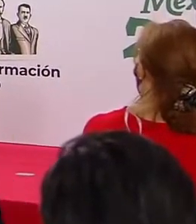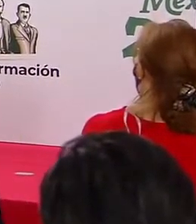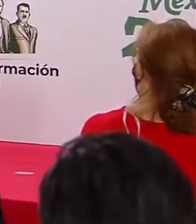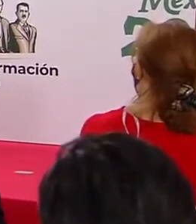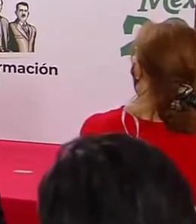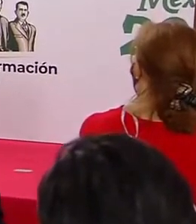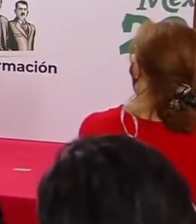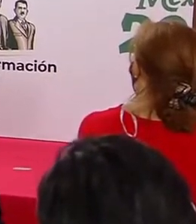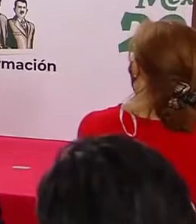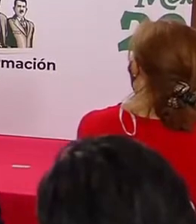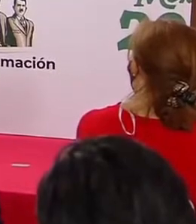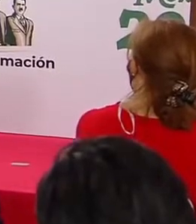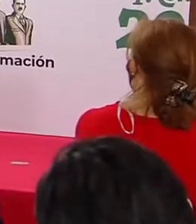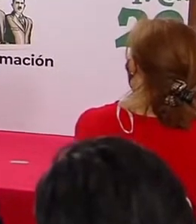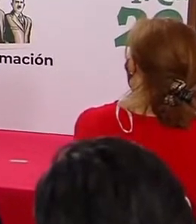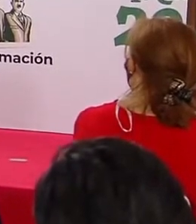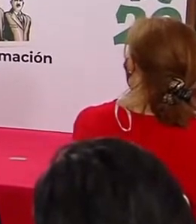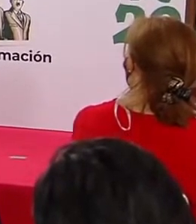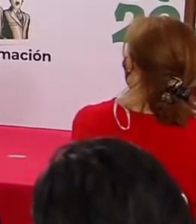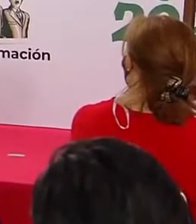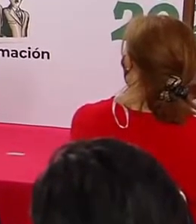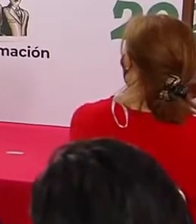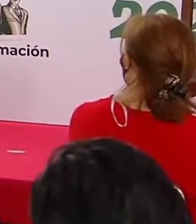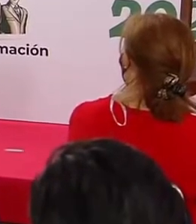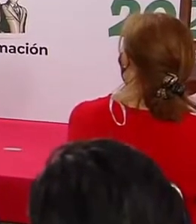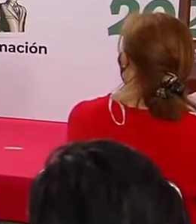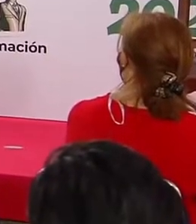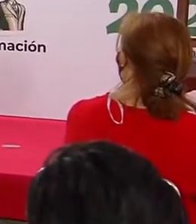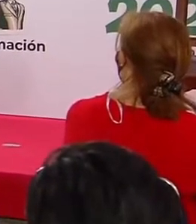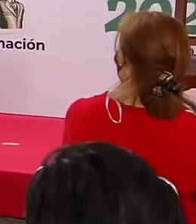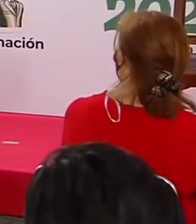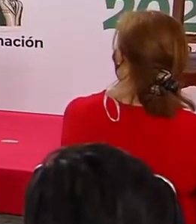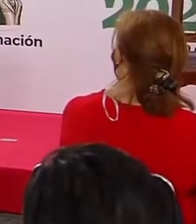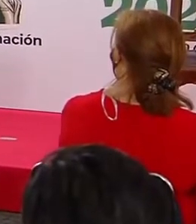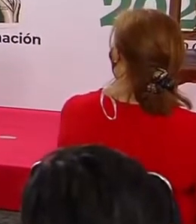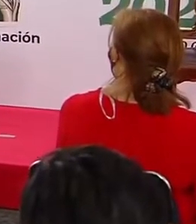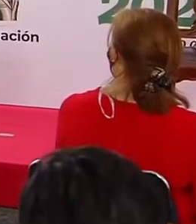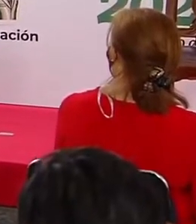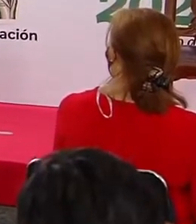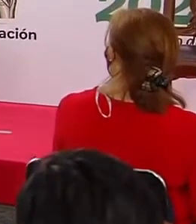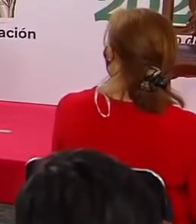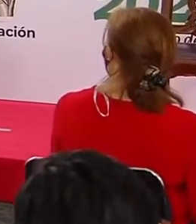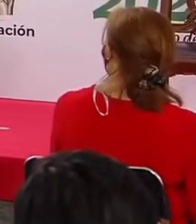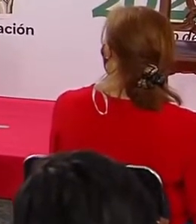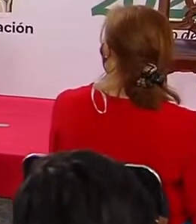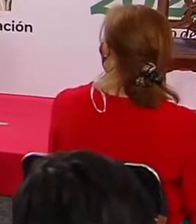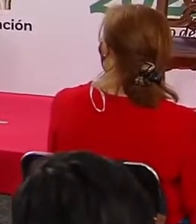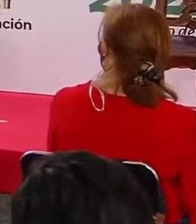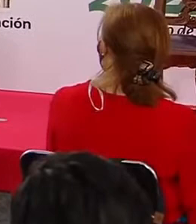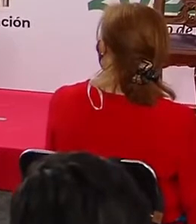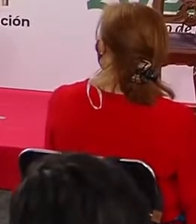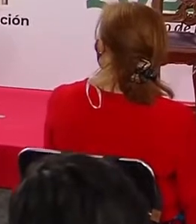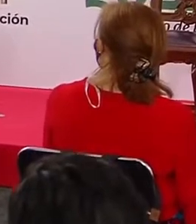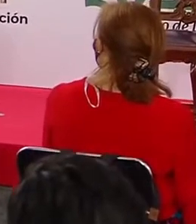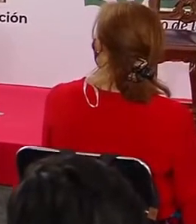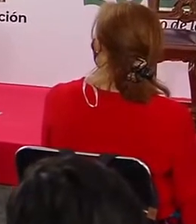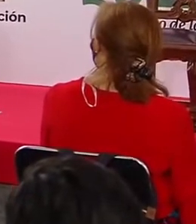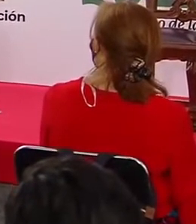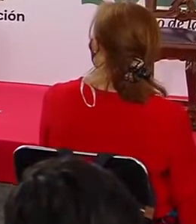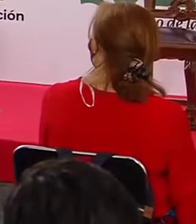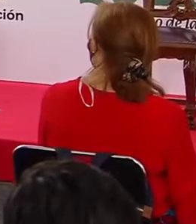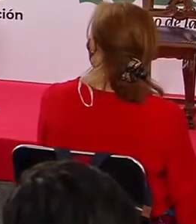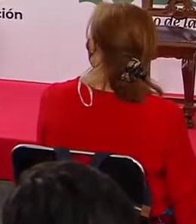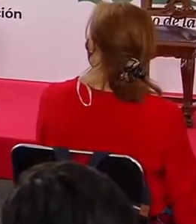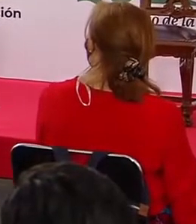represento y a las políticas públicas que llevamos a la práctica. Por eso trato el